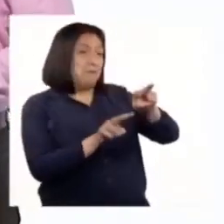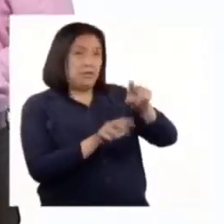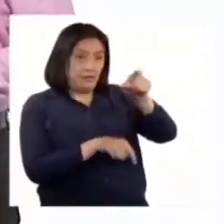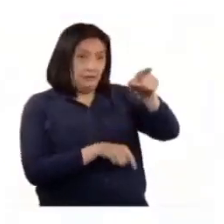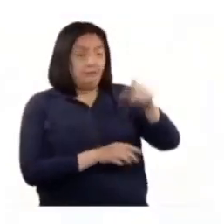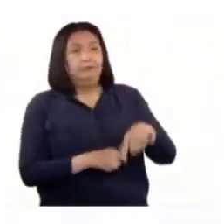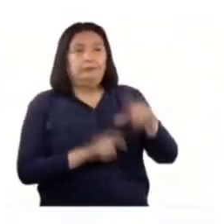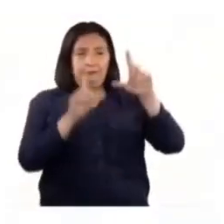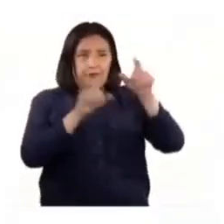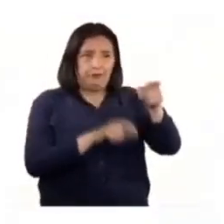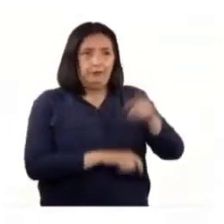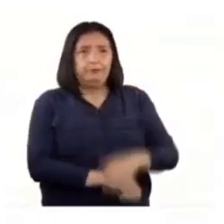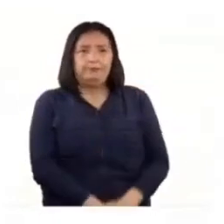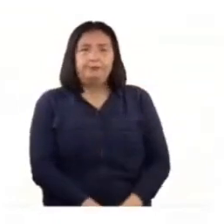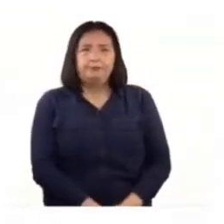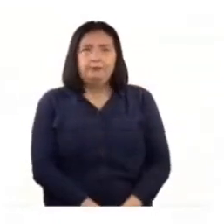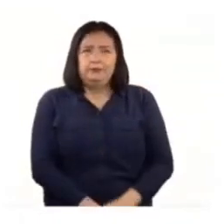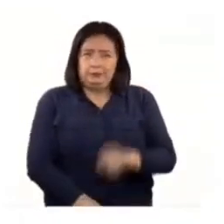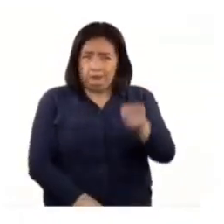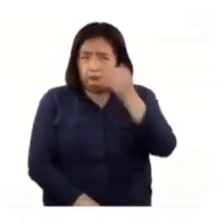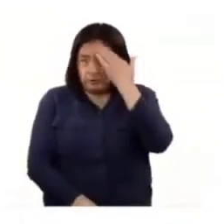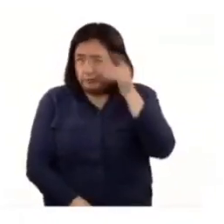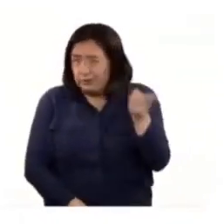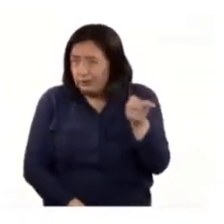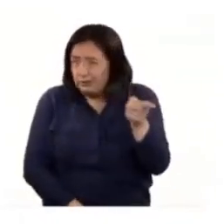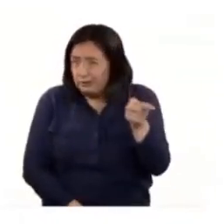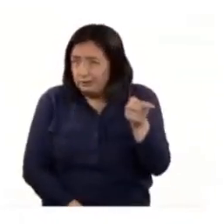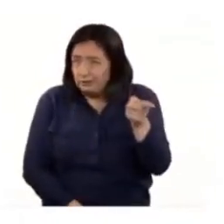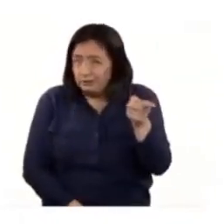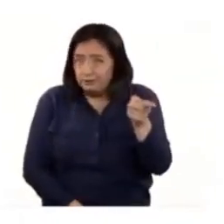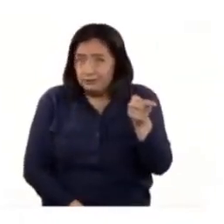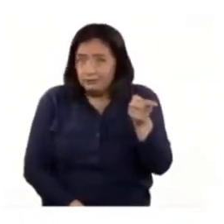siguiente imagen. B. ¿Saben qué es?